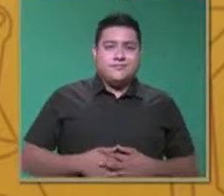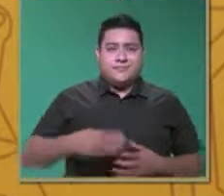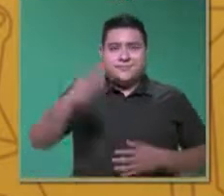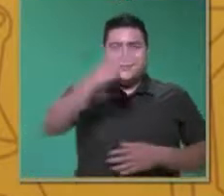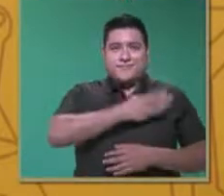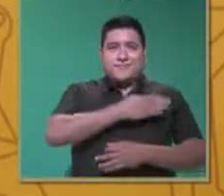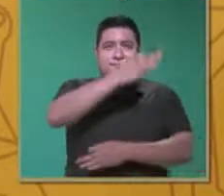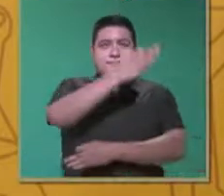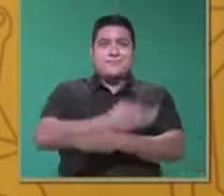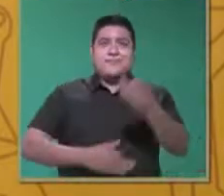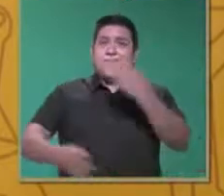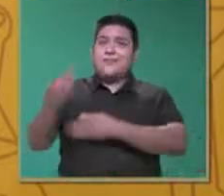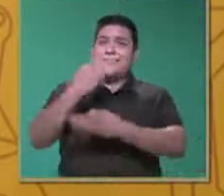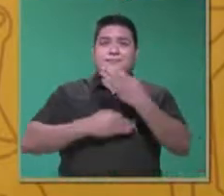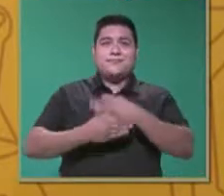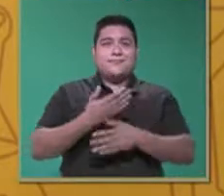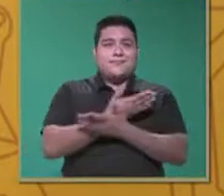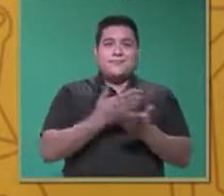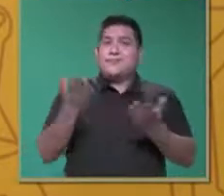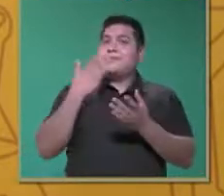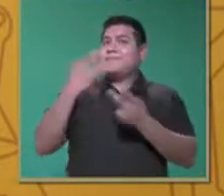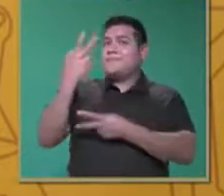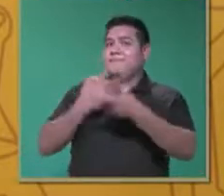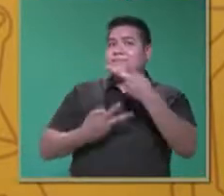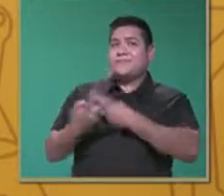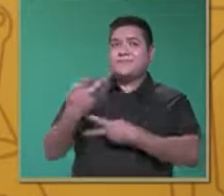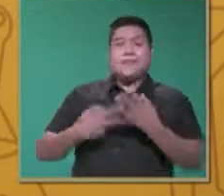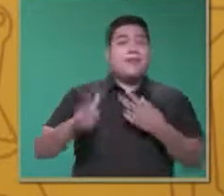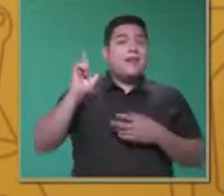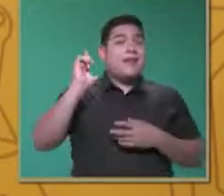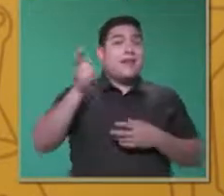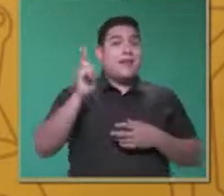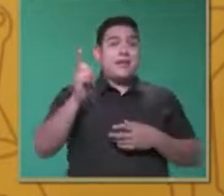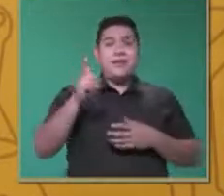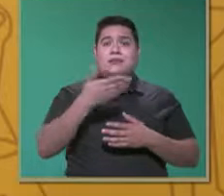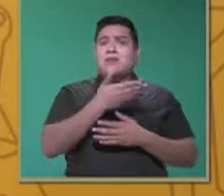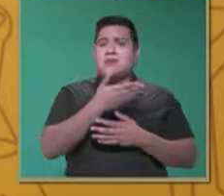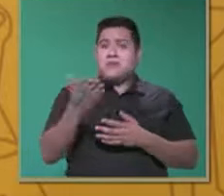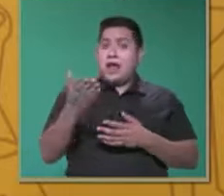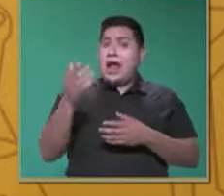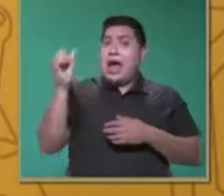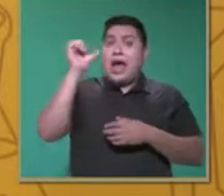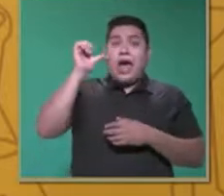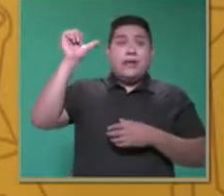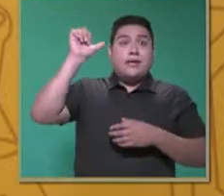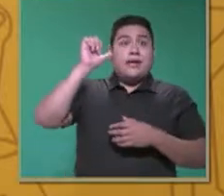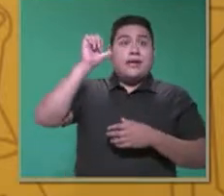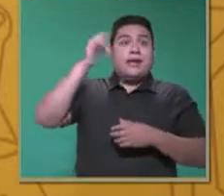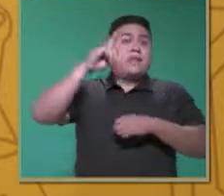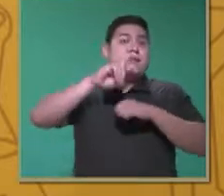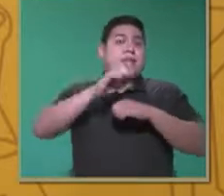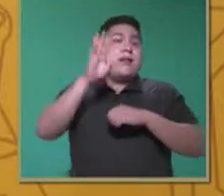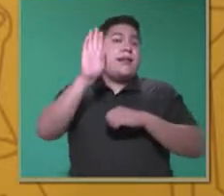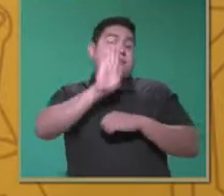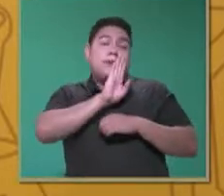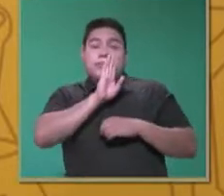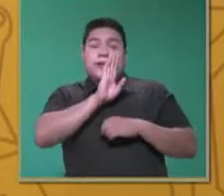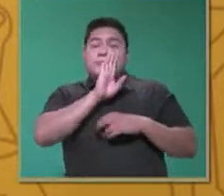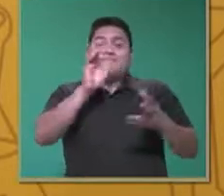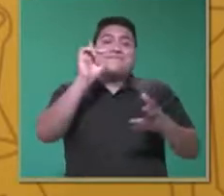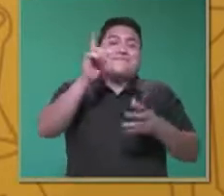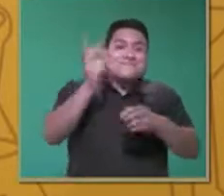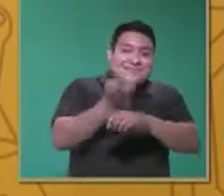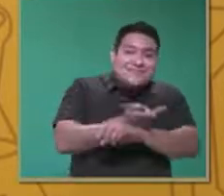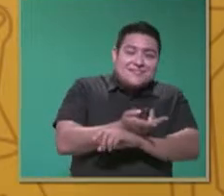tardes, sean todos ustedes bienvenidos. ¿Qué tal la pasaron el día de ayer en el Día de las Madres?